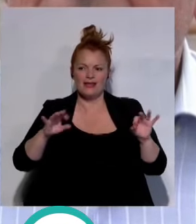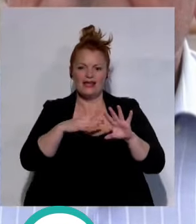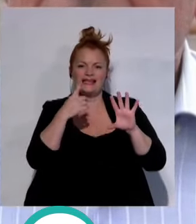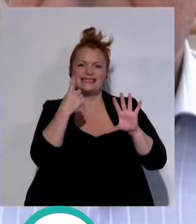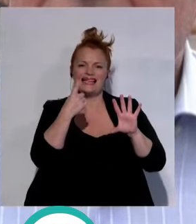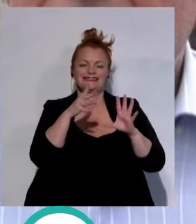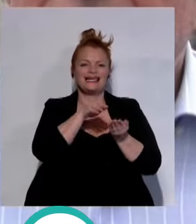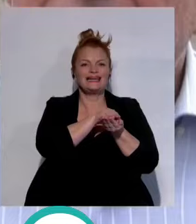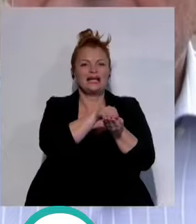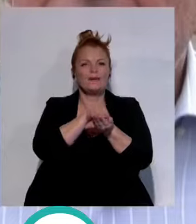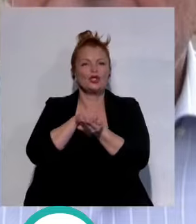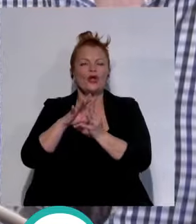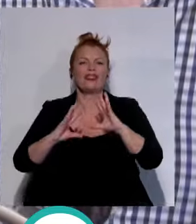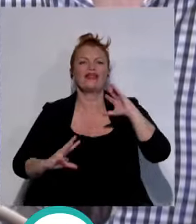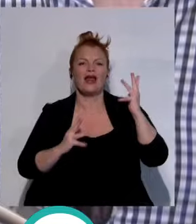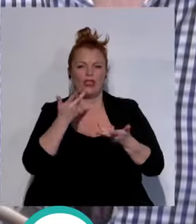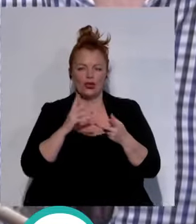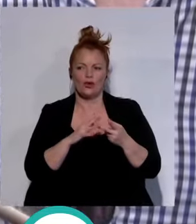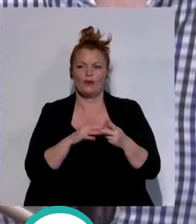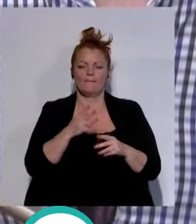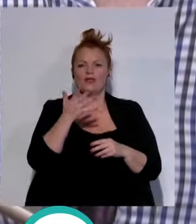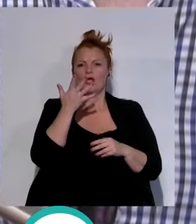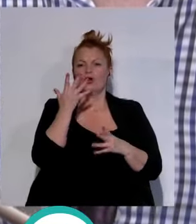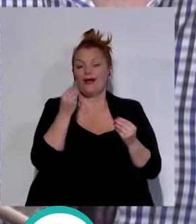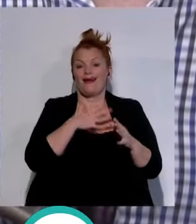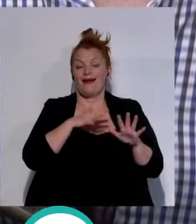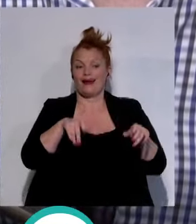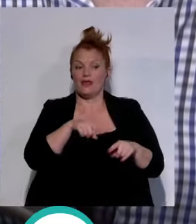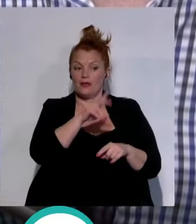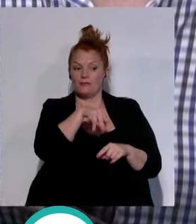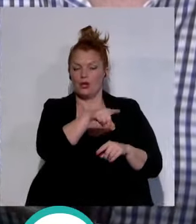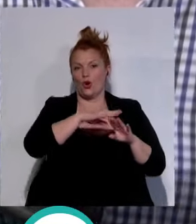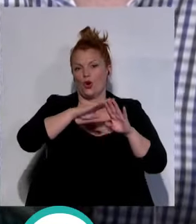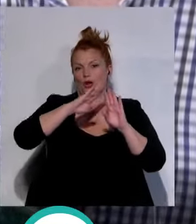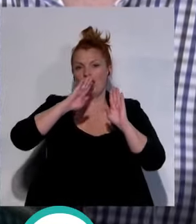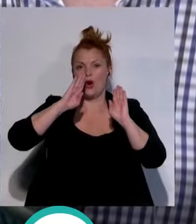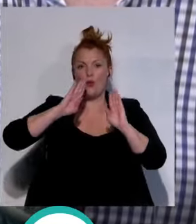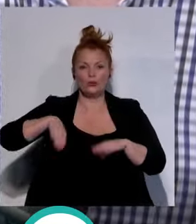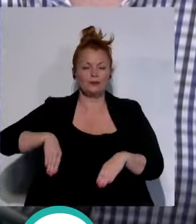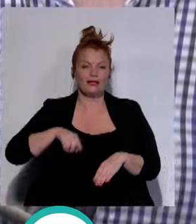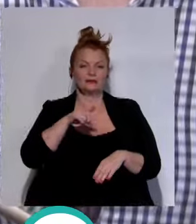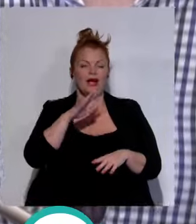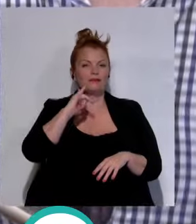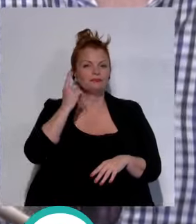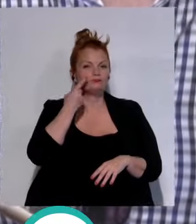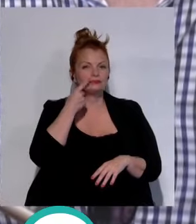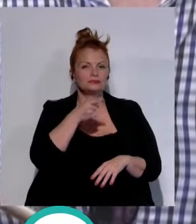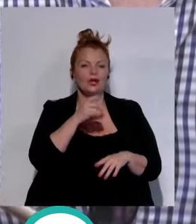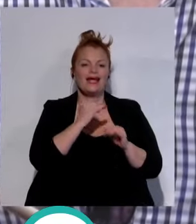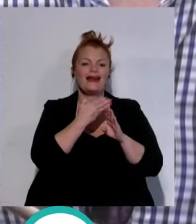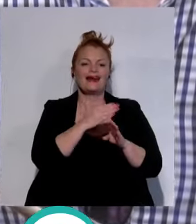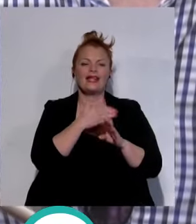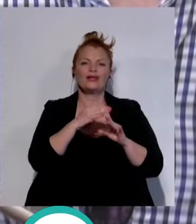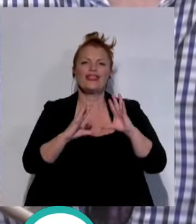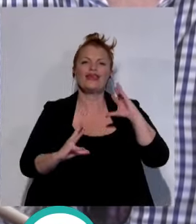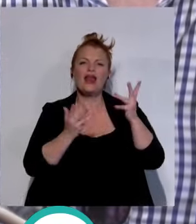enterramientos de incineración muchas necrópolis en Cádiz esta sería una de las últimas en donde han aparecido unos restos de